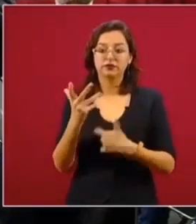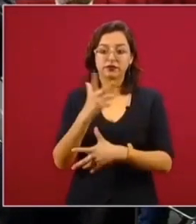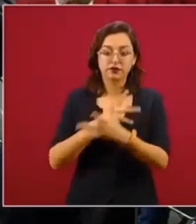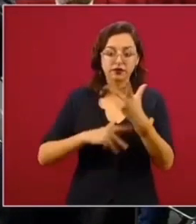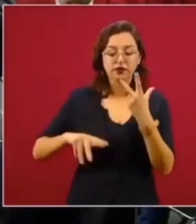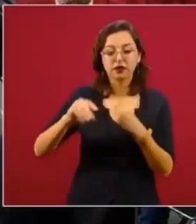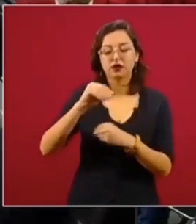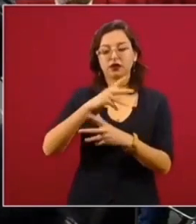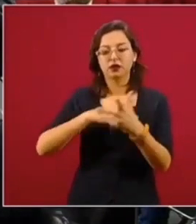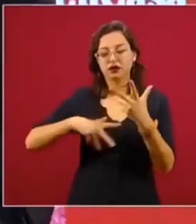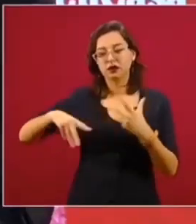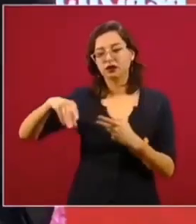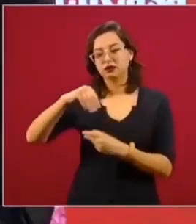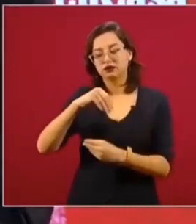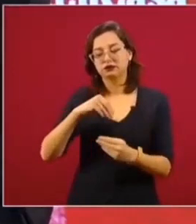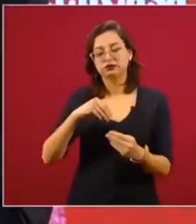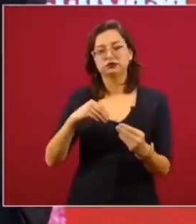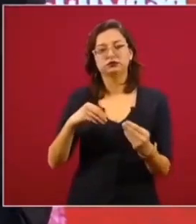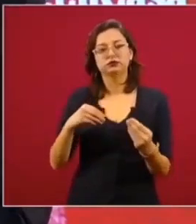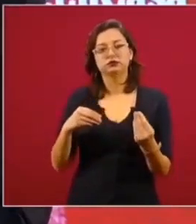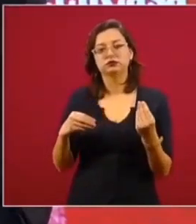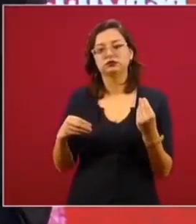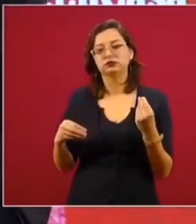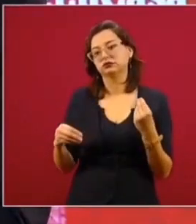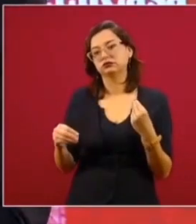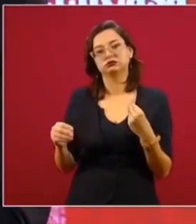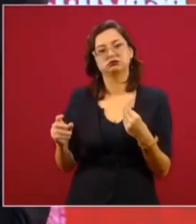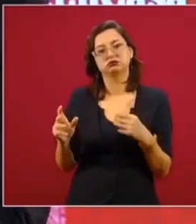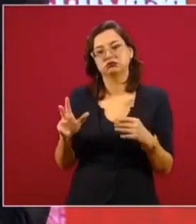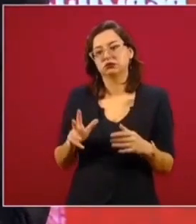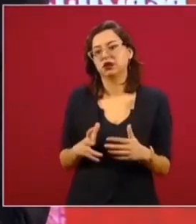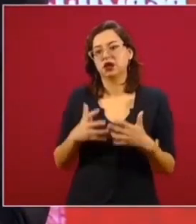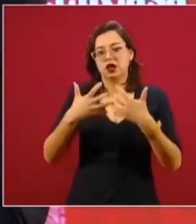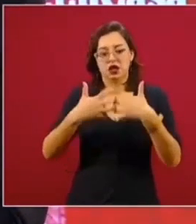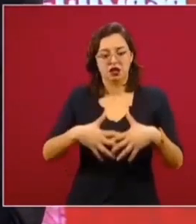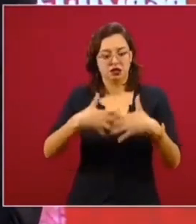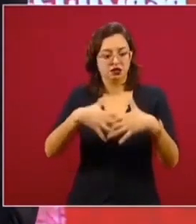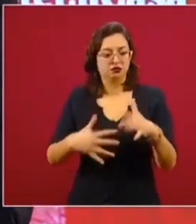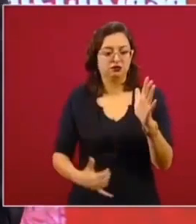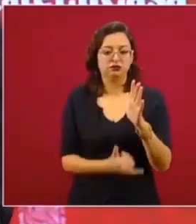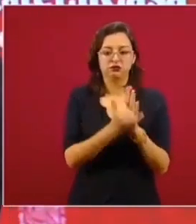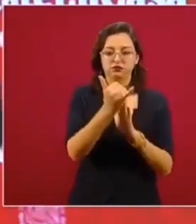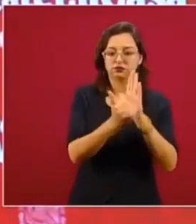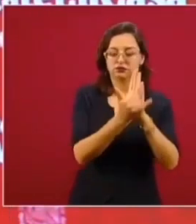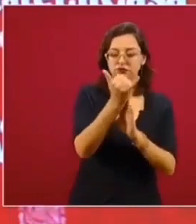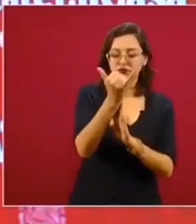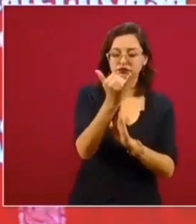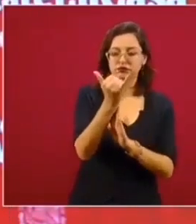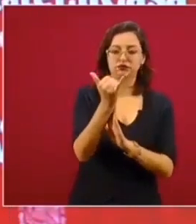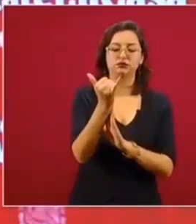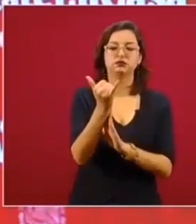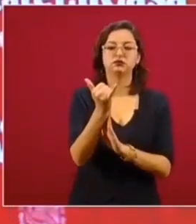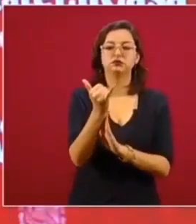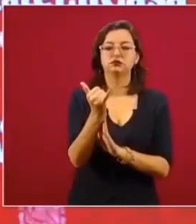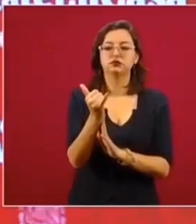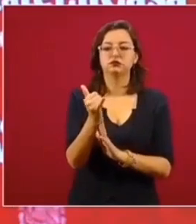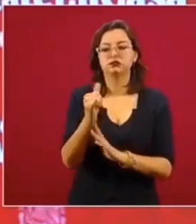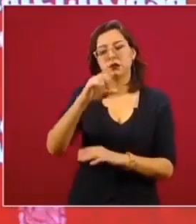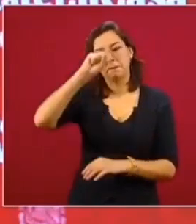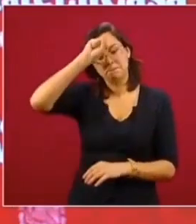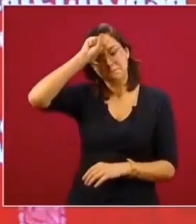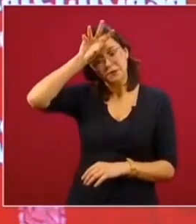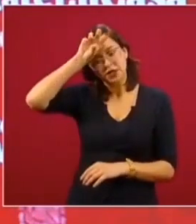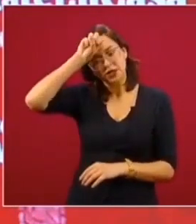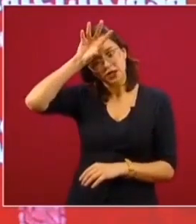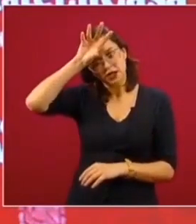las que tienen que ver con la industria de la construcción, la minería,